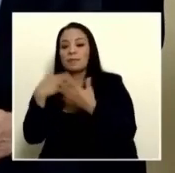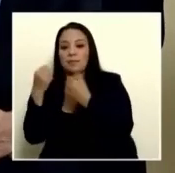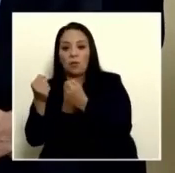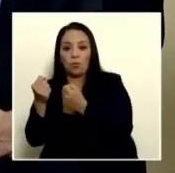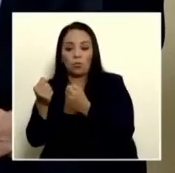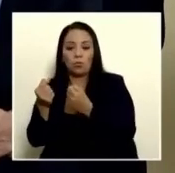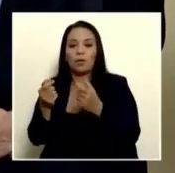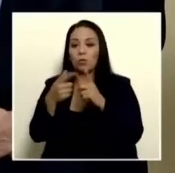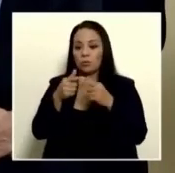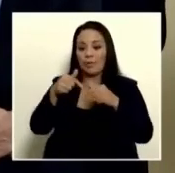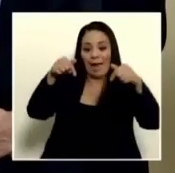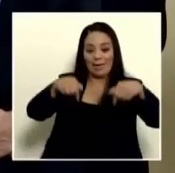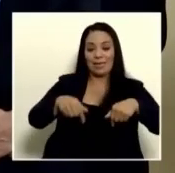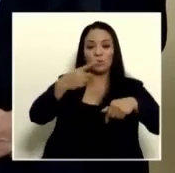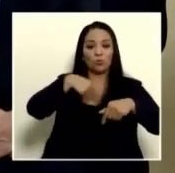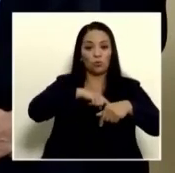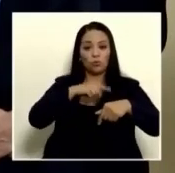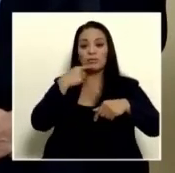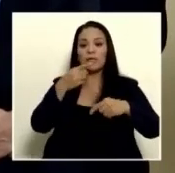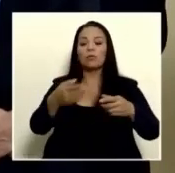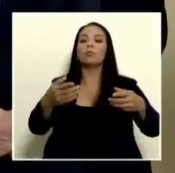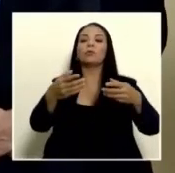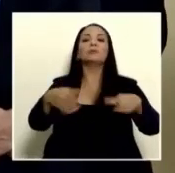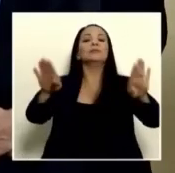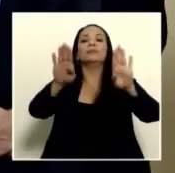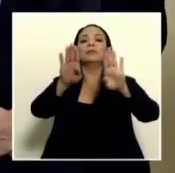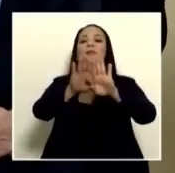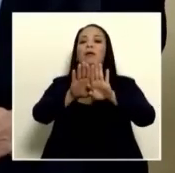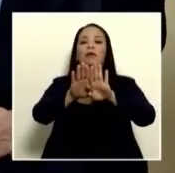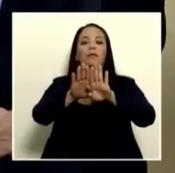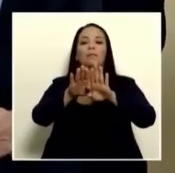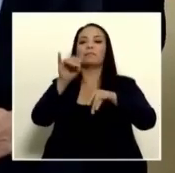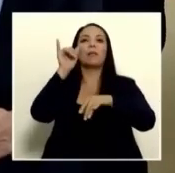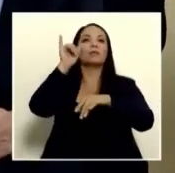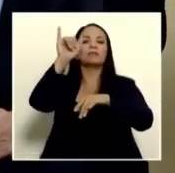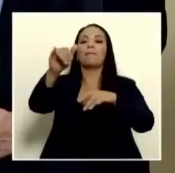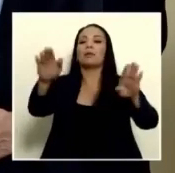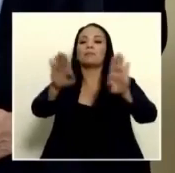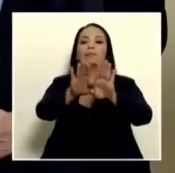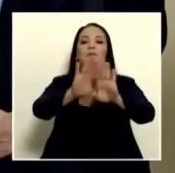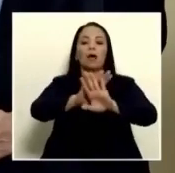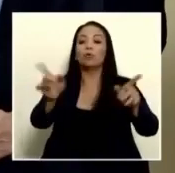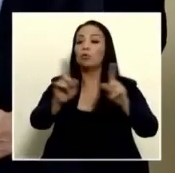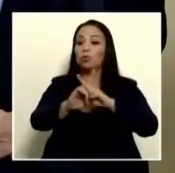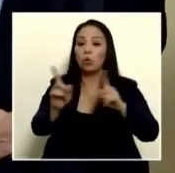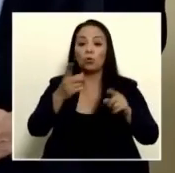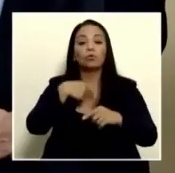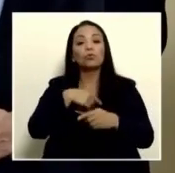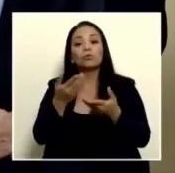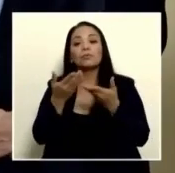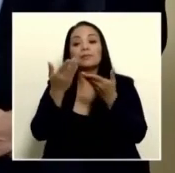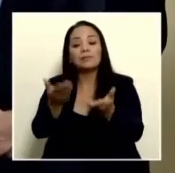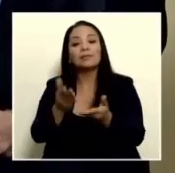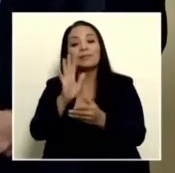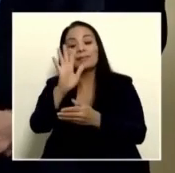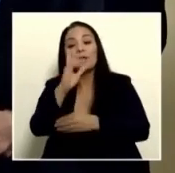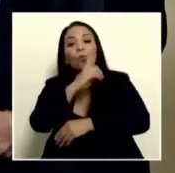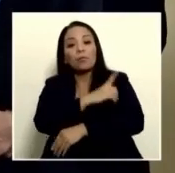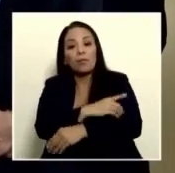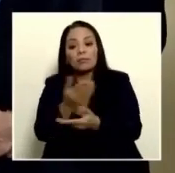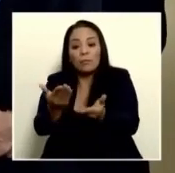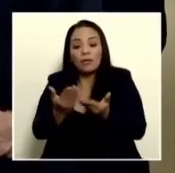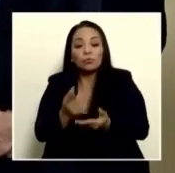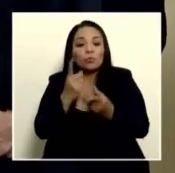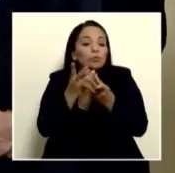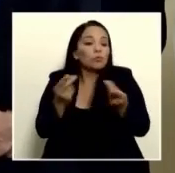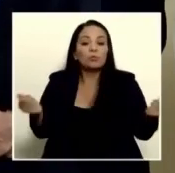nunca se les está diciendo que es un cierre para siempre, les está diciendo tiene cinco días para darnos un plan remedial,